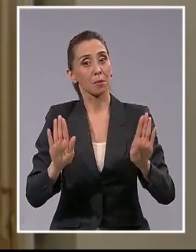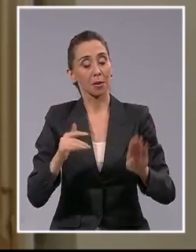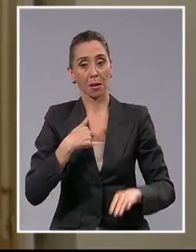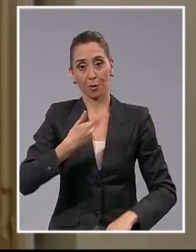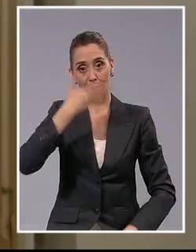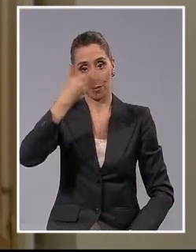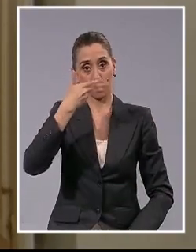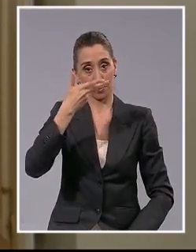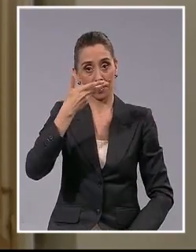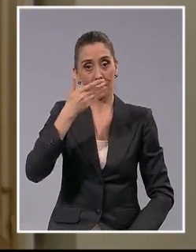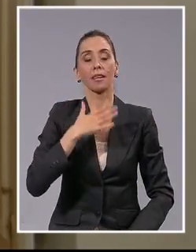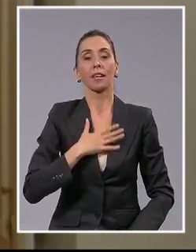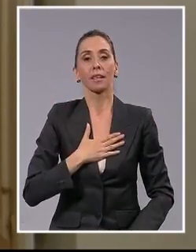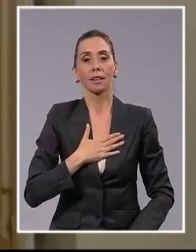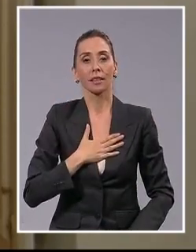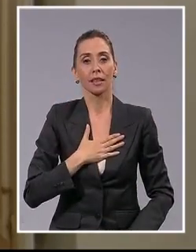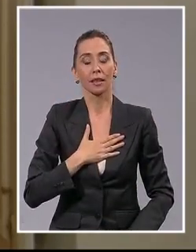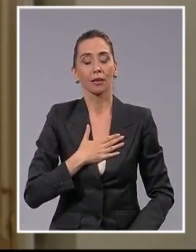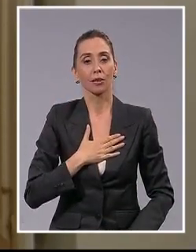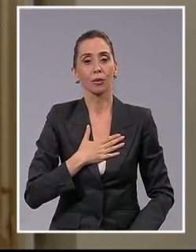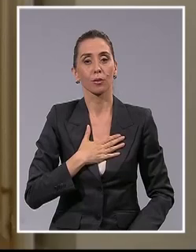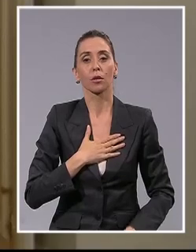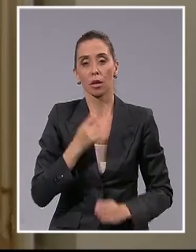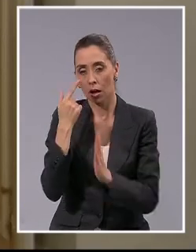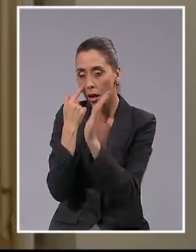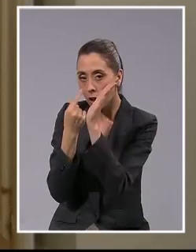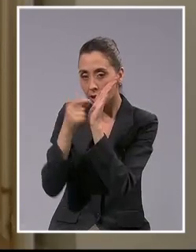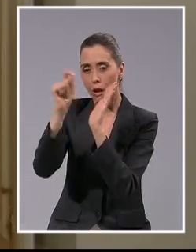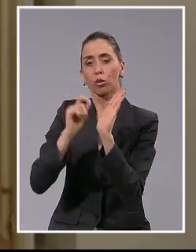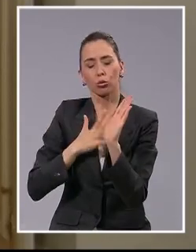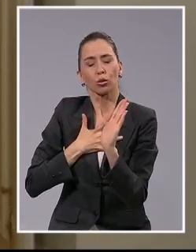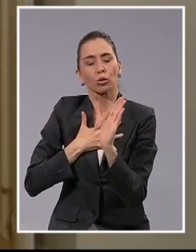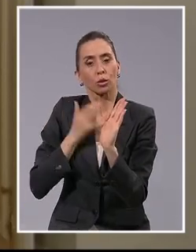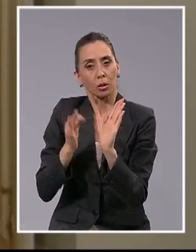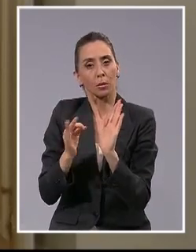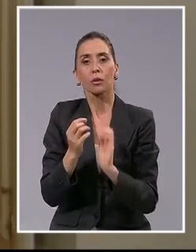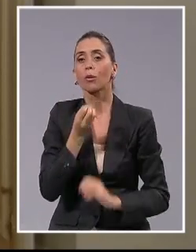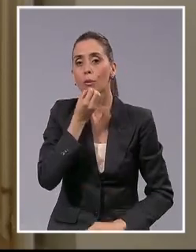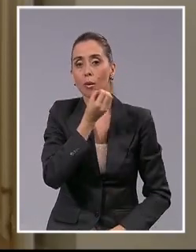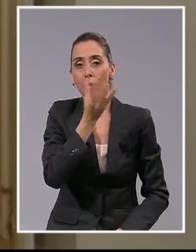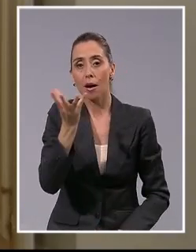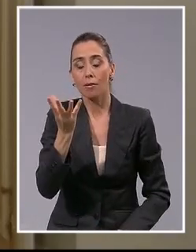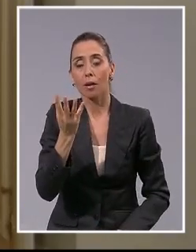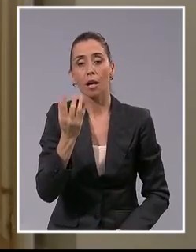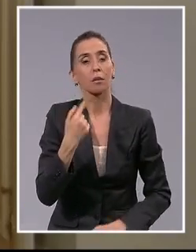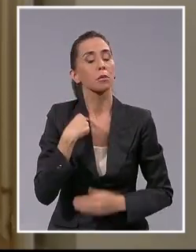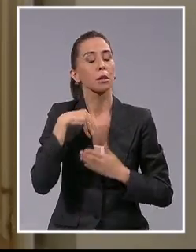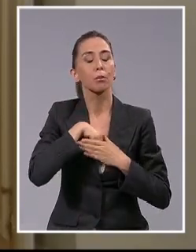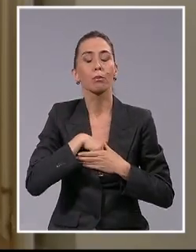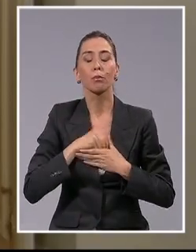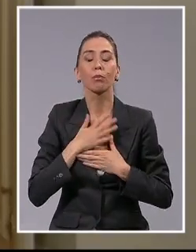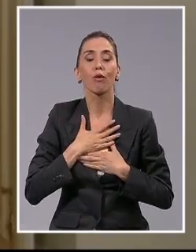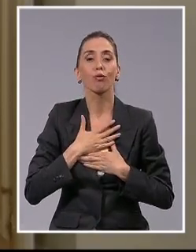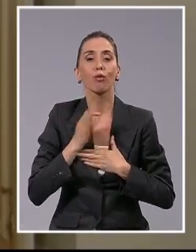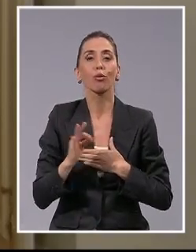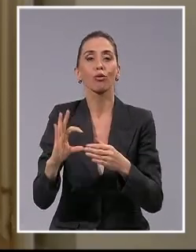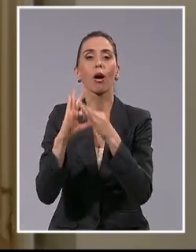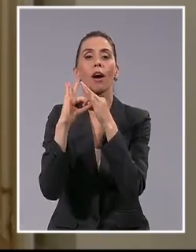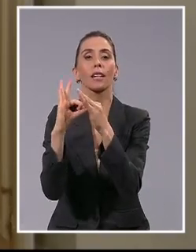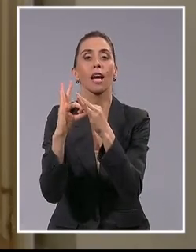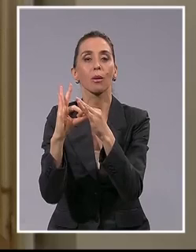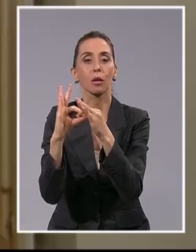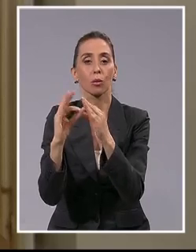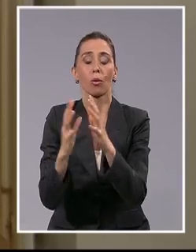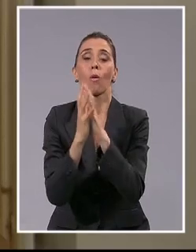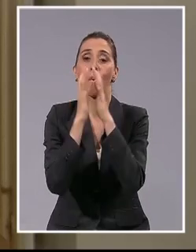palabras, quiero hacer un sentido, reconocimiento y expresar mi profunda gratitud por el